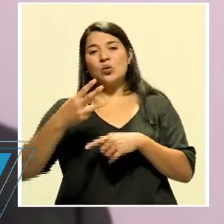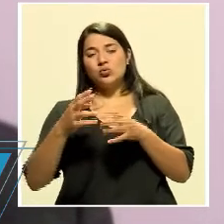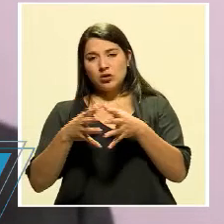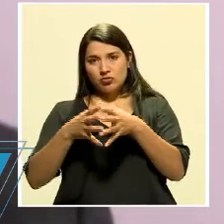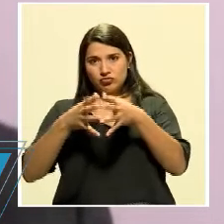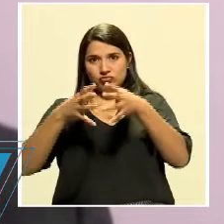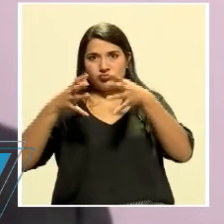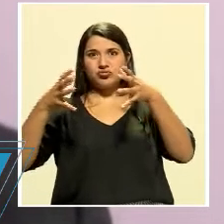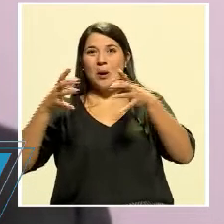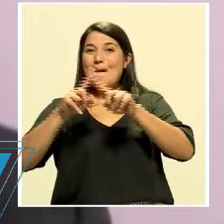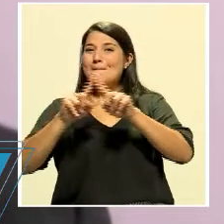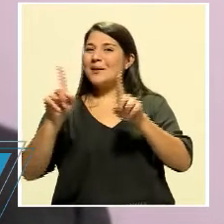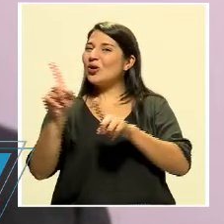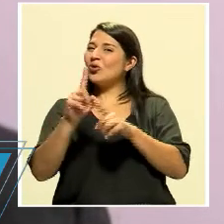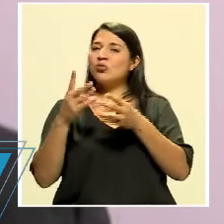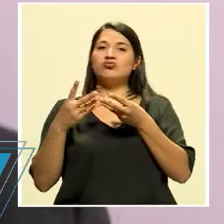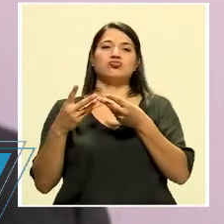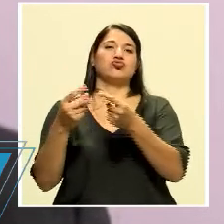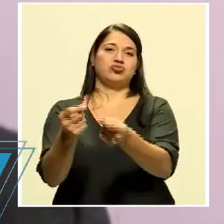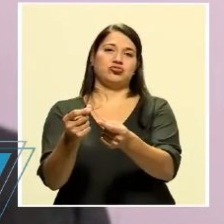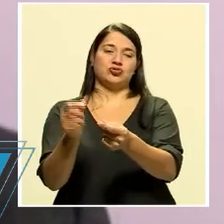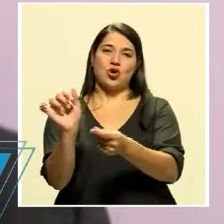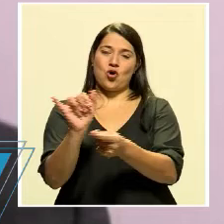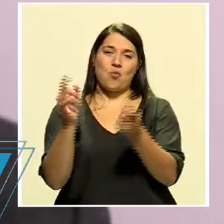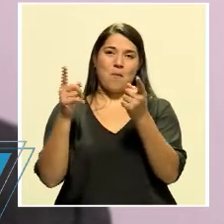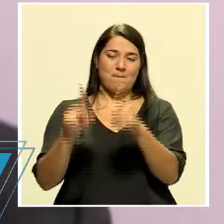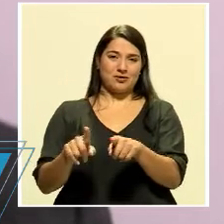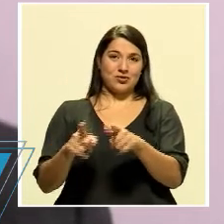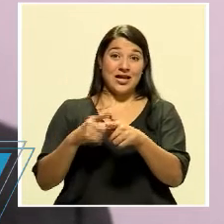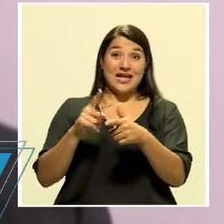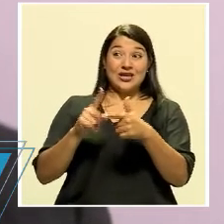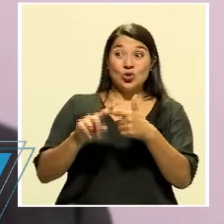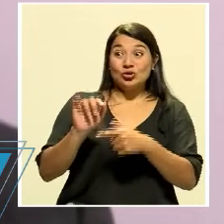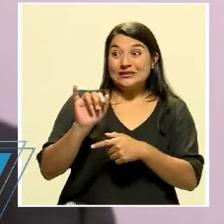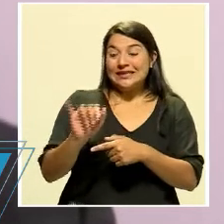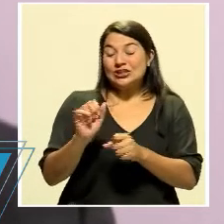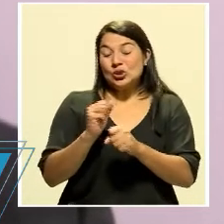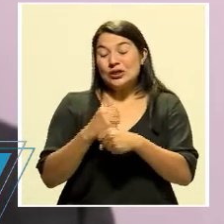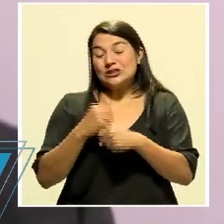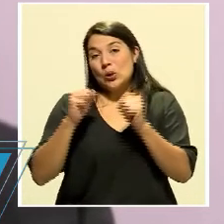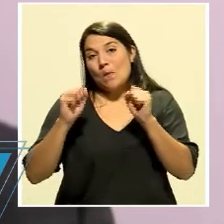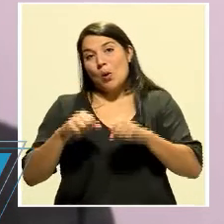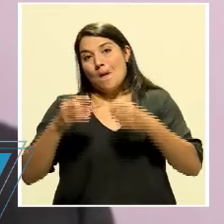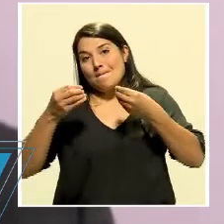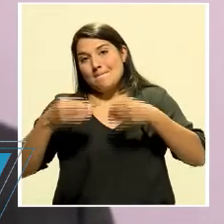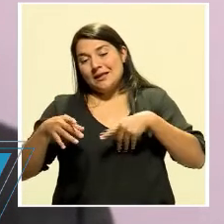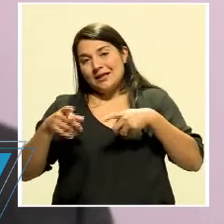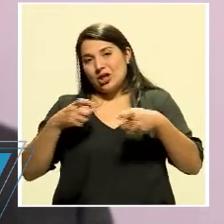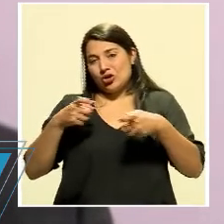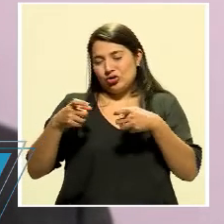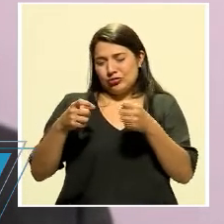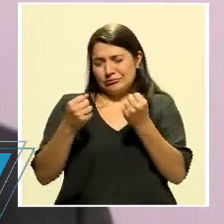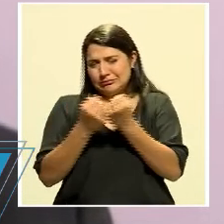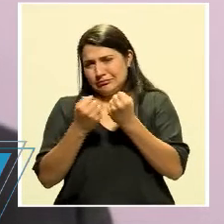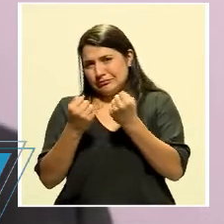acelerada como se presentó y eso pues obviamente llevó al colapso de algunas áreas. Tampoco es que esto haya ocurrido a nivel